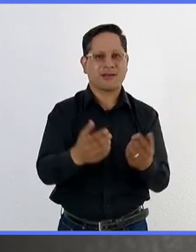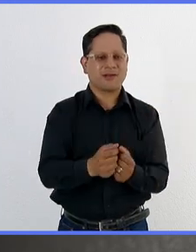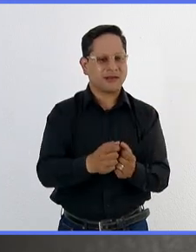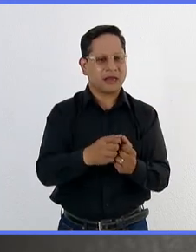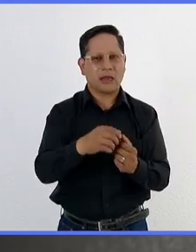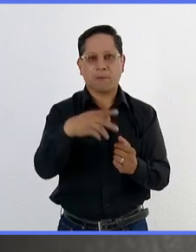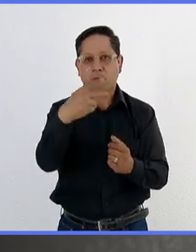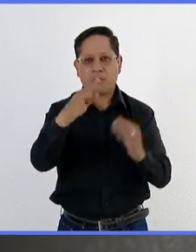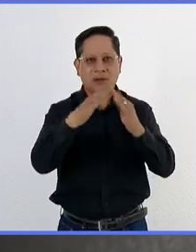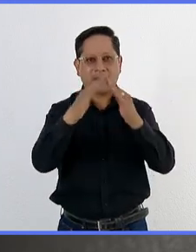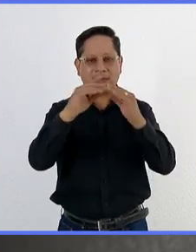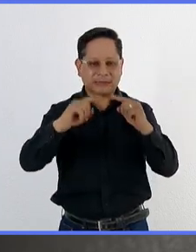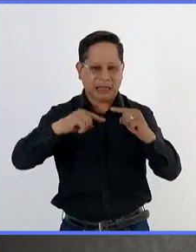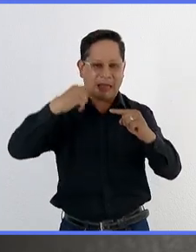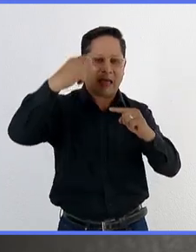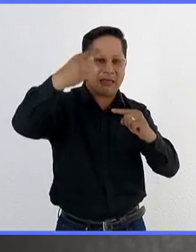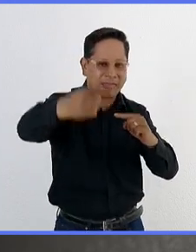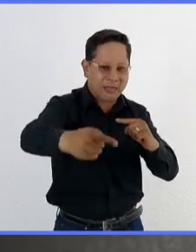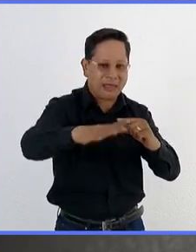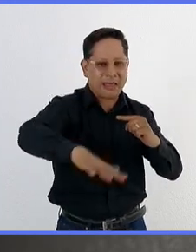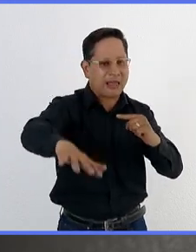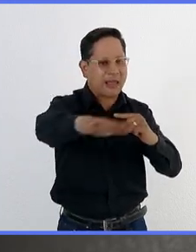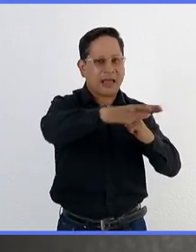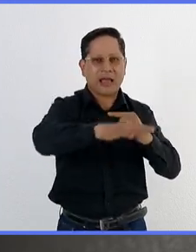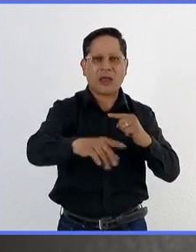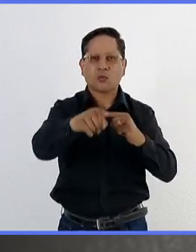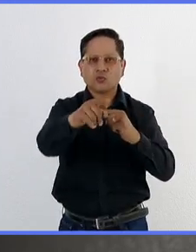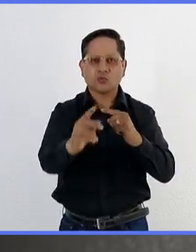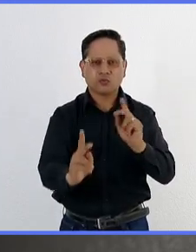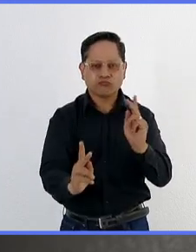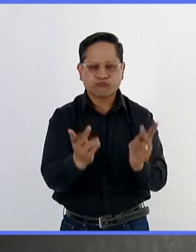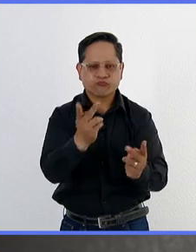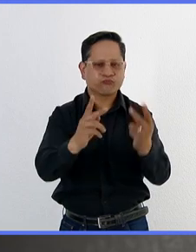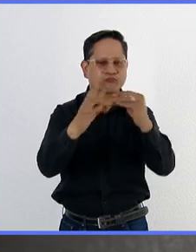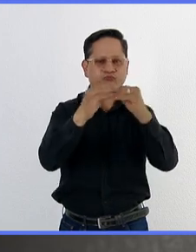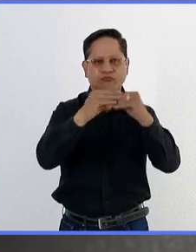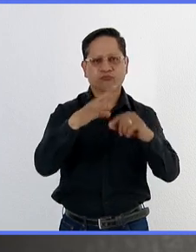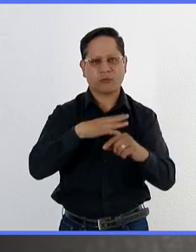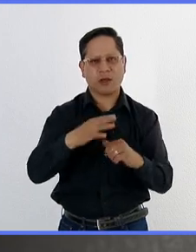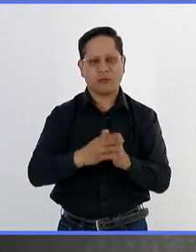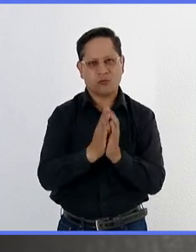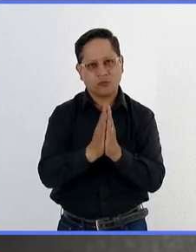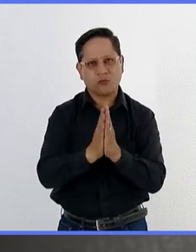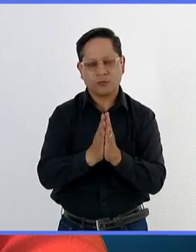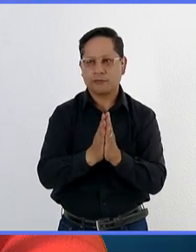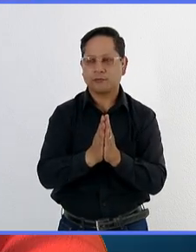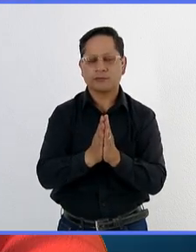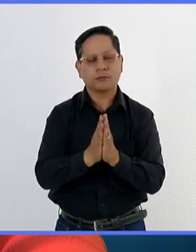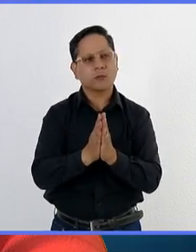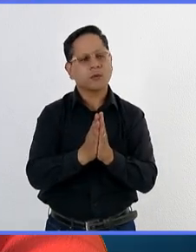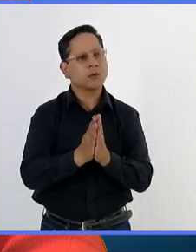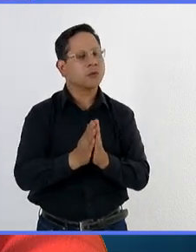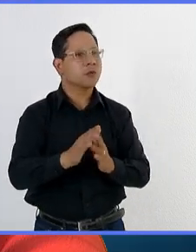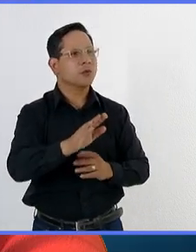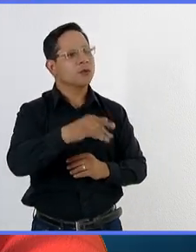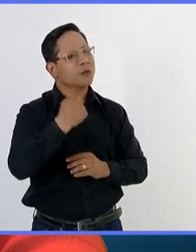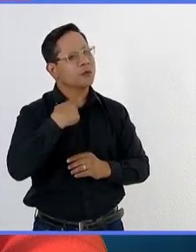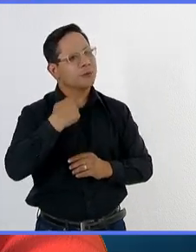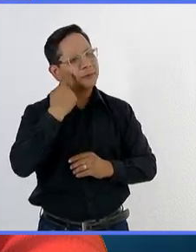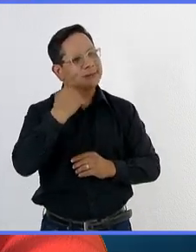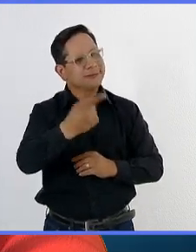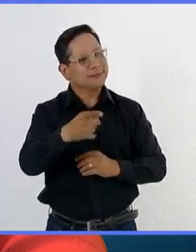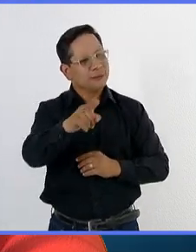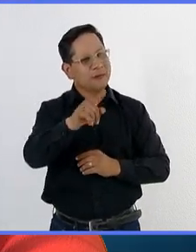para poder erradicarla. Cualquier espacio donde pudiera desarrollarse. Pensaba en esta técnica como tan compleja que